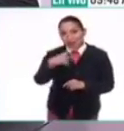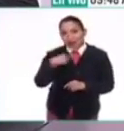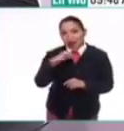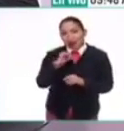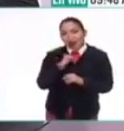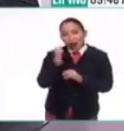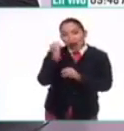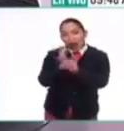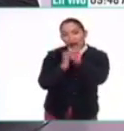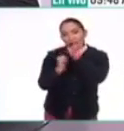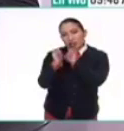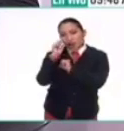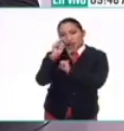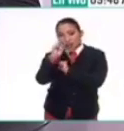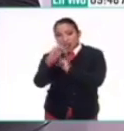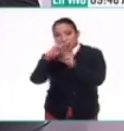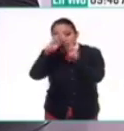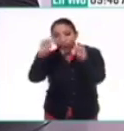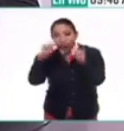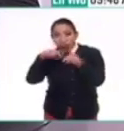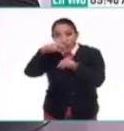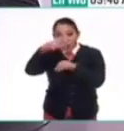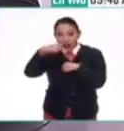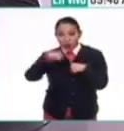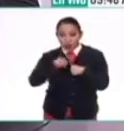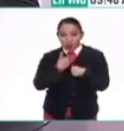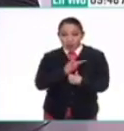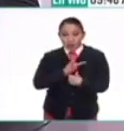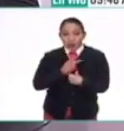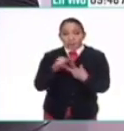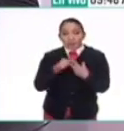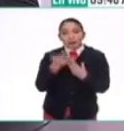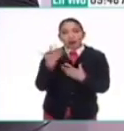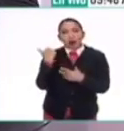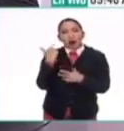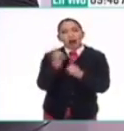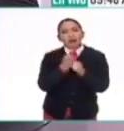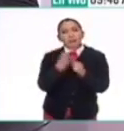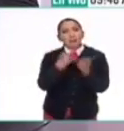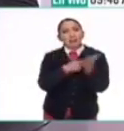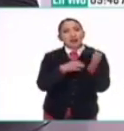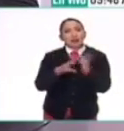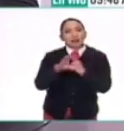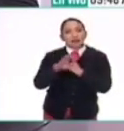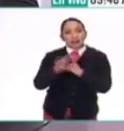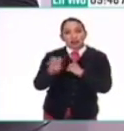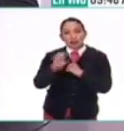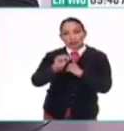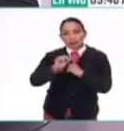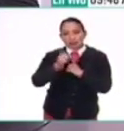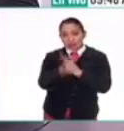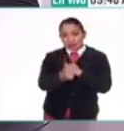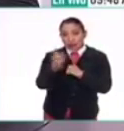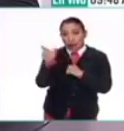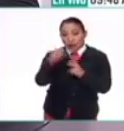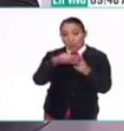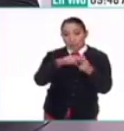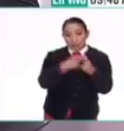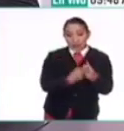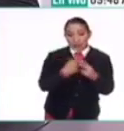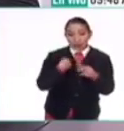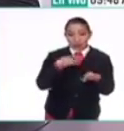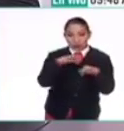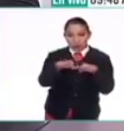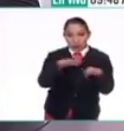arqueología de alta montaña, su servidor la empezó a hacer por allá del año 86. Y en un principio, por